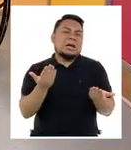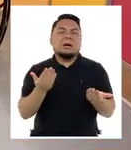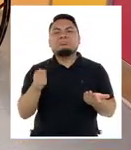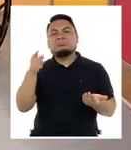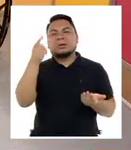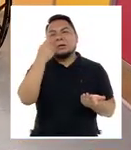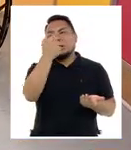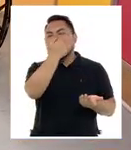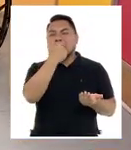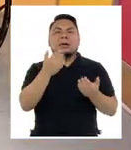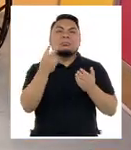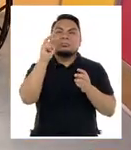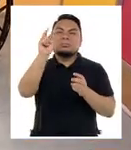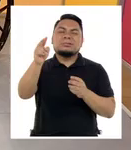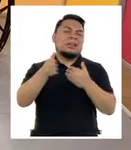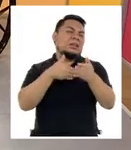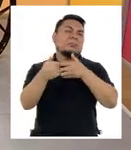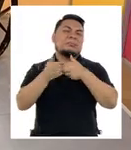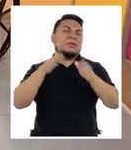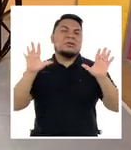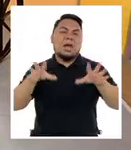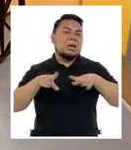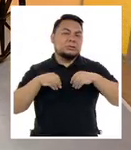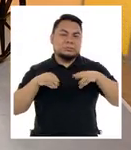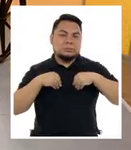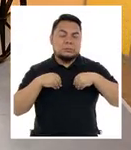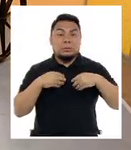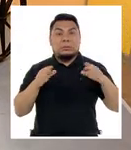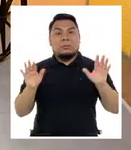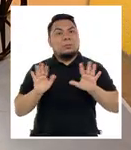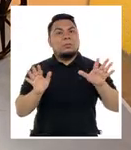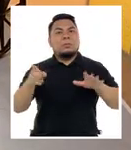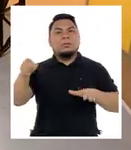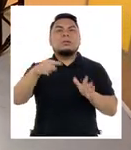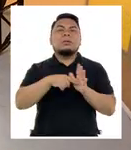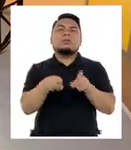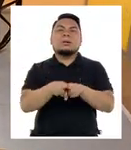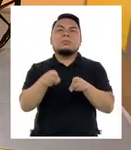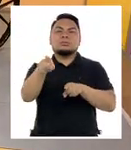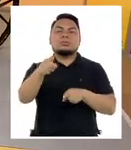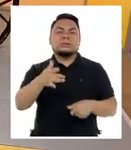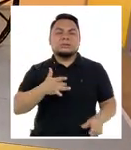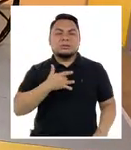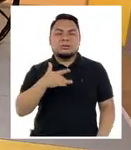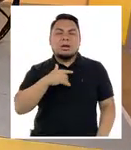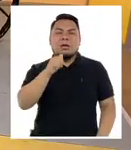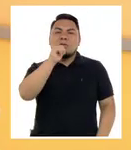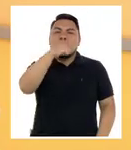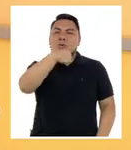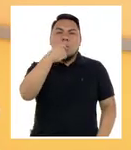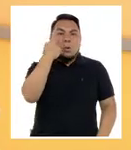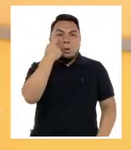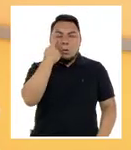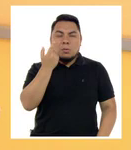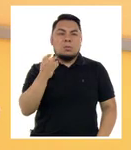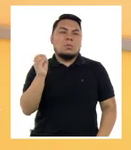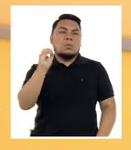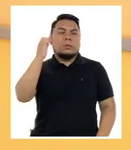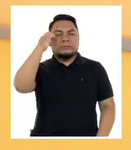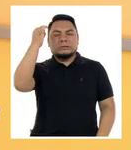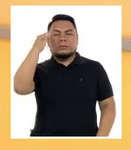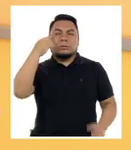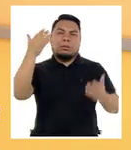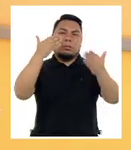o que pensamos que, bueno, no vemos bien en un momento por algún motivo o sentimos dolor en el ojo, la presión